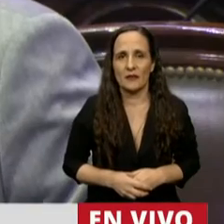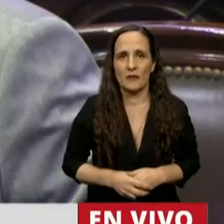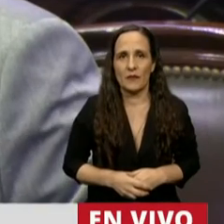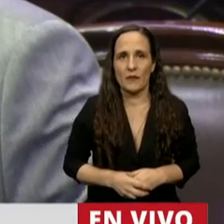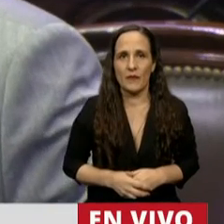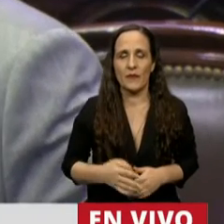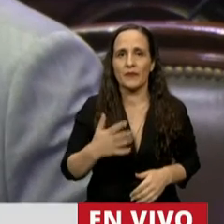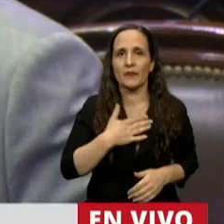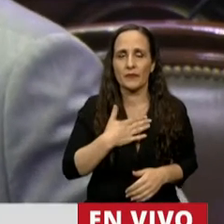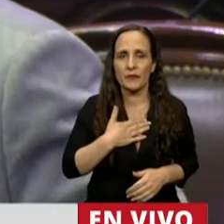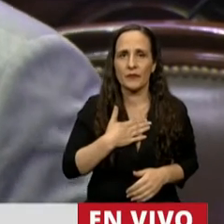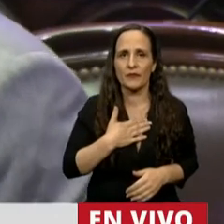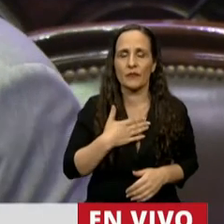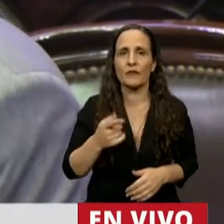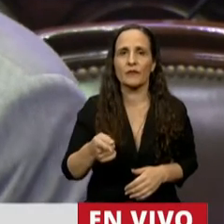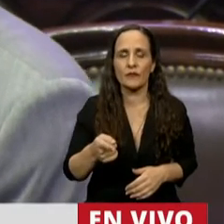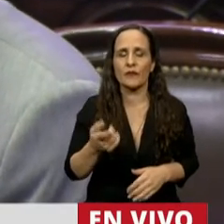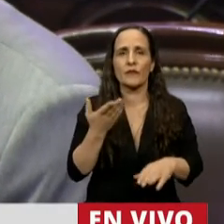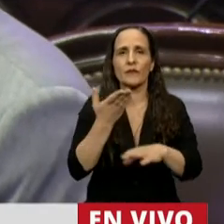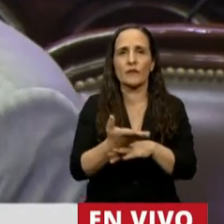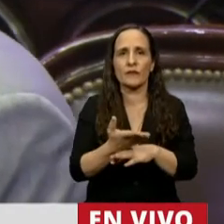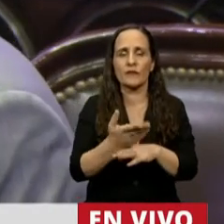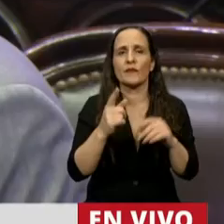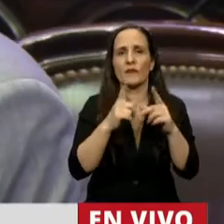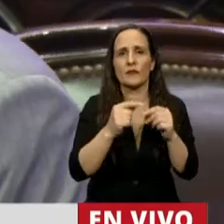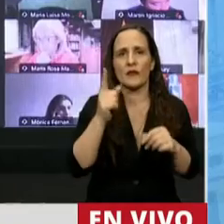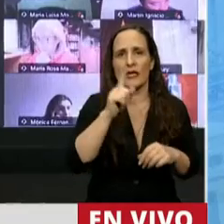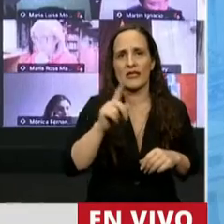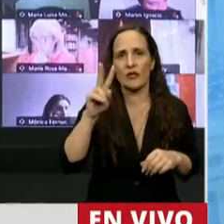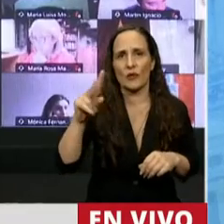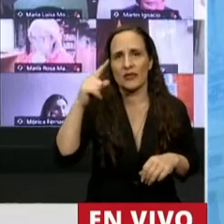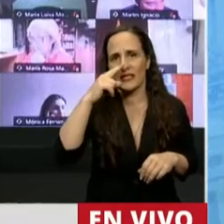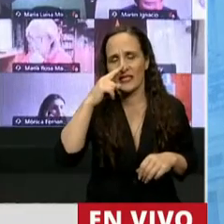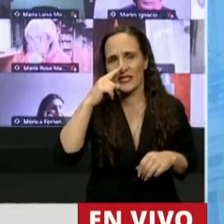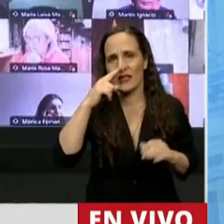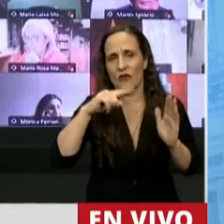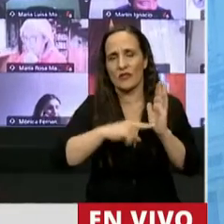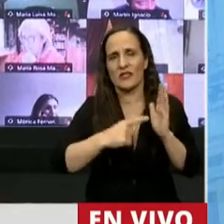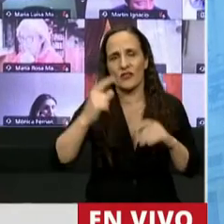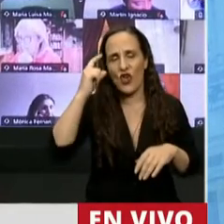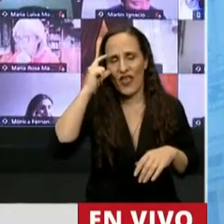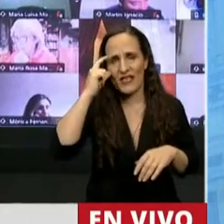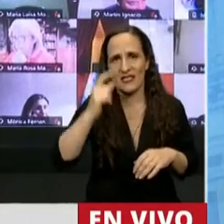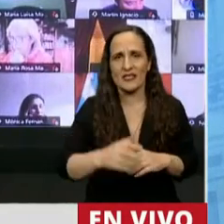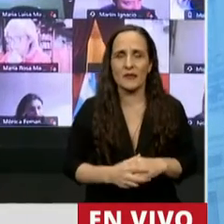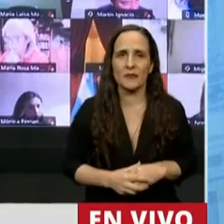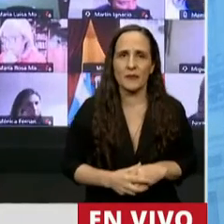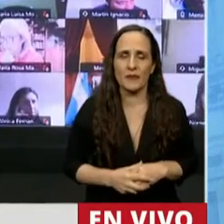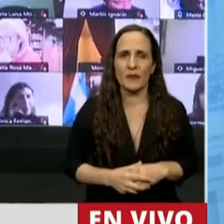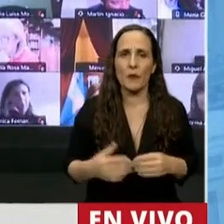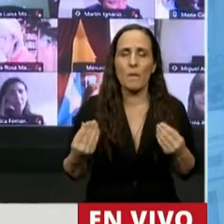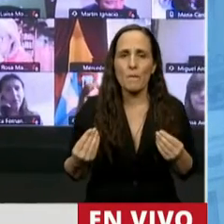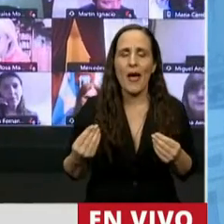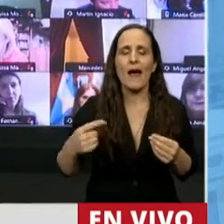Es a efecto de formular una moción en los términos del artículo 127, inciso 10 del reglamento, para